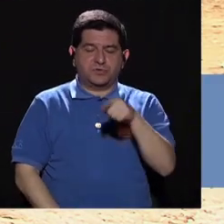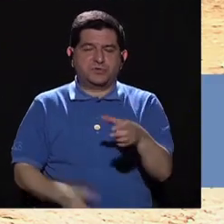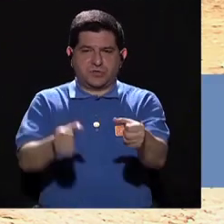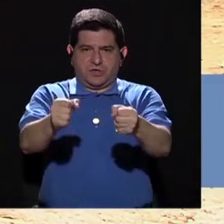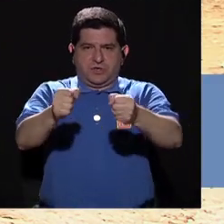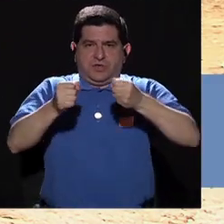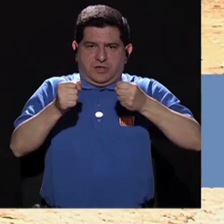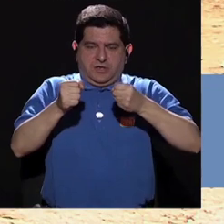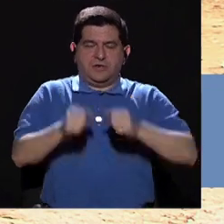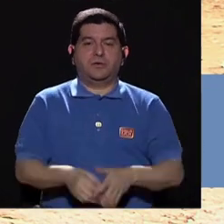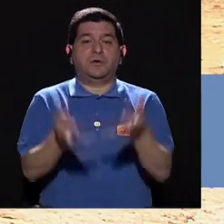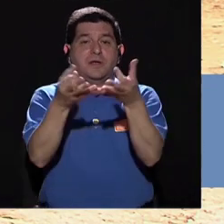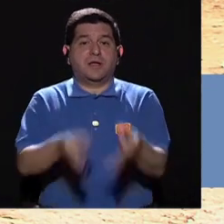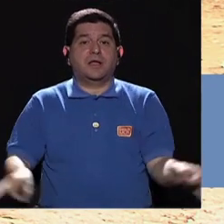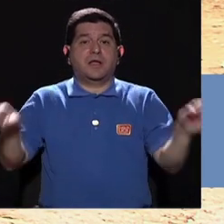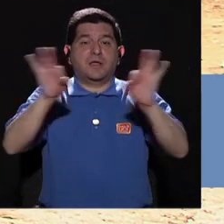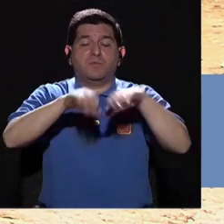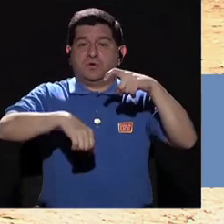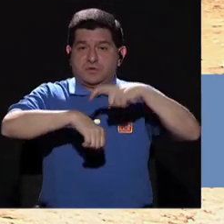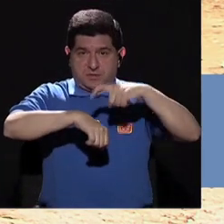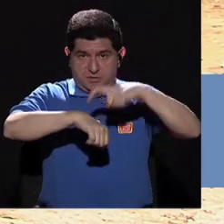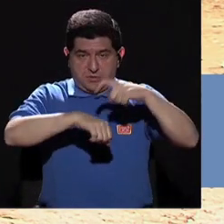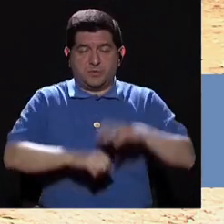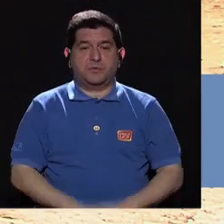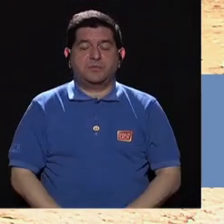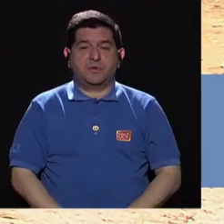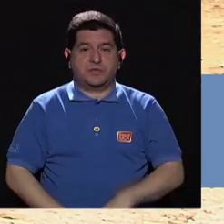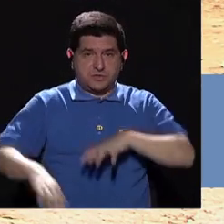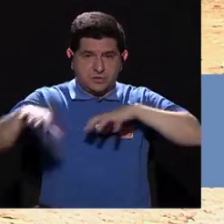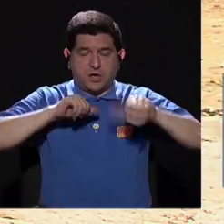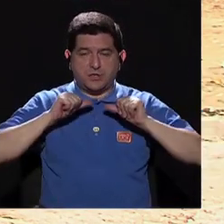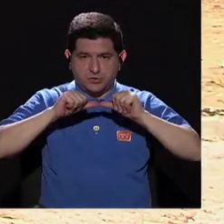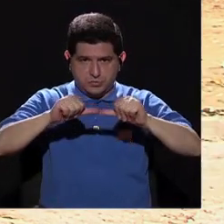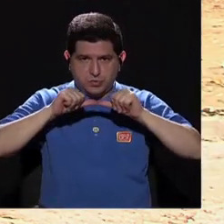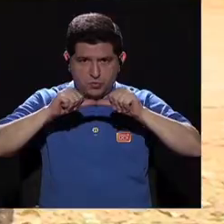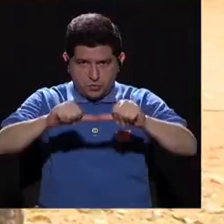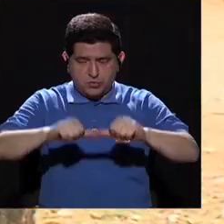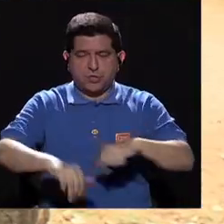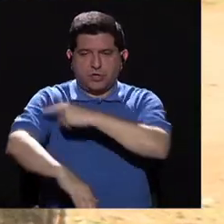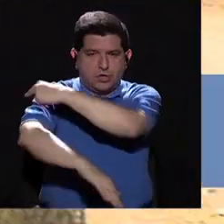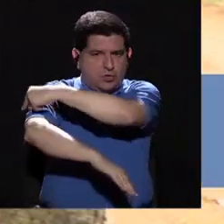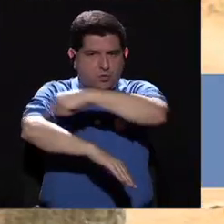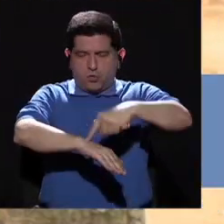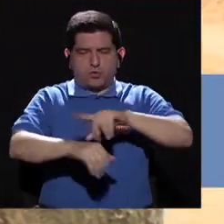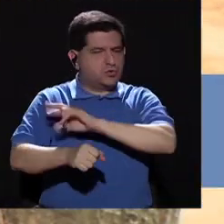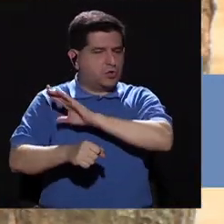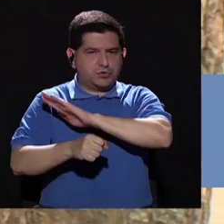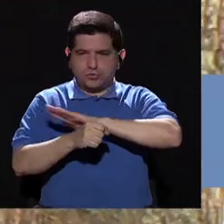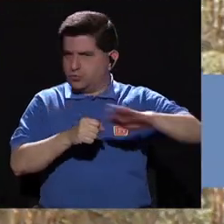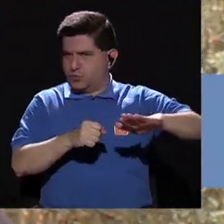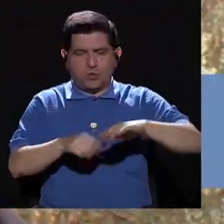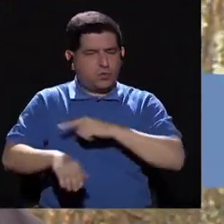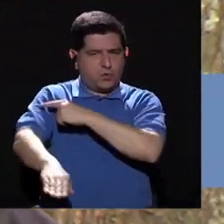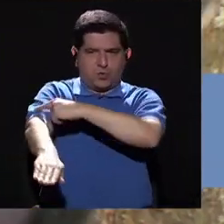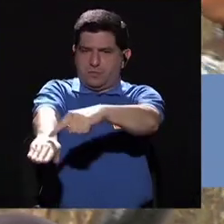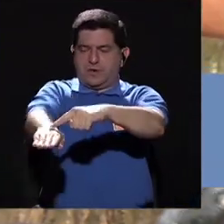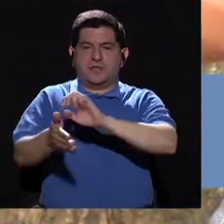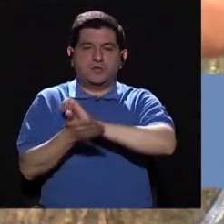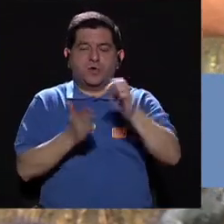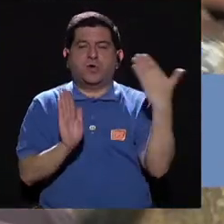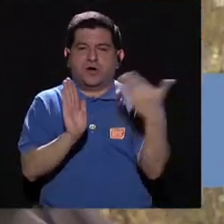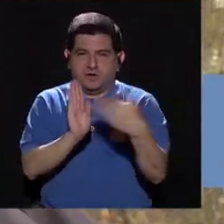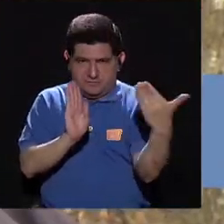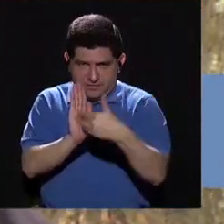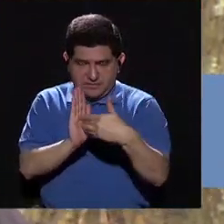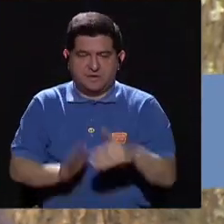un jalón. Aquí lo importante a la hora de hacer el jalón es que el movimiento sea continuo y que los codos no estiren completamente para evitar lesión de